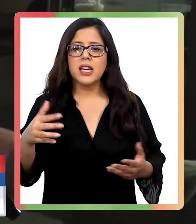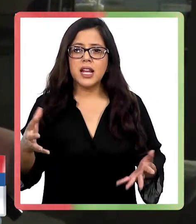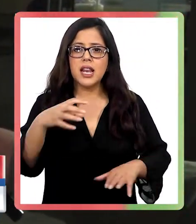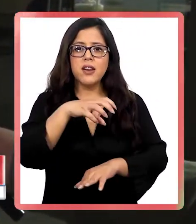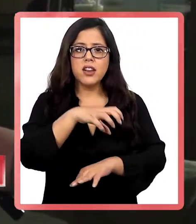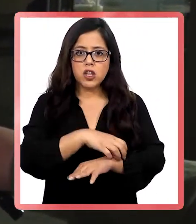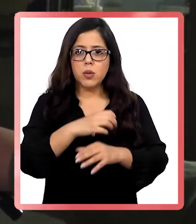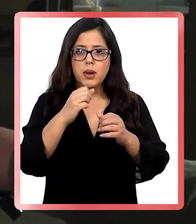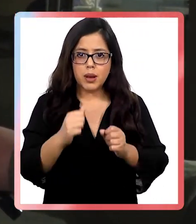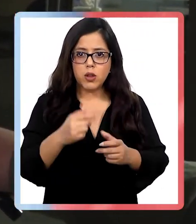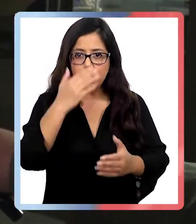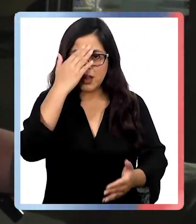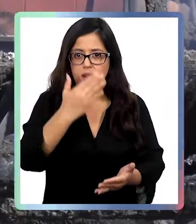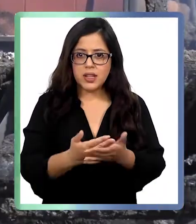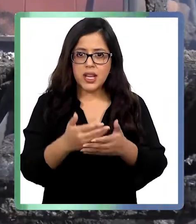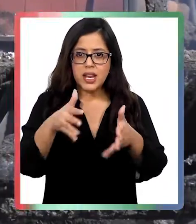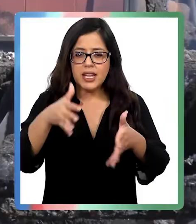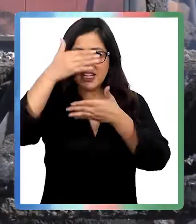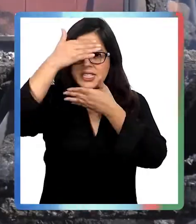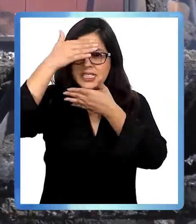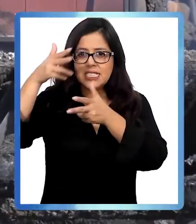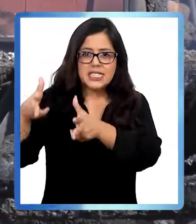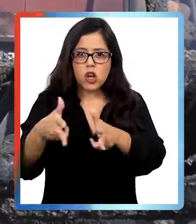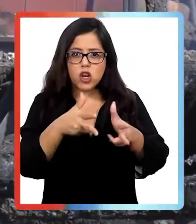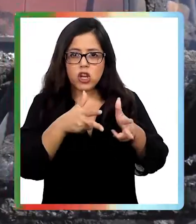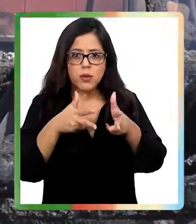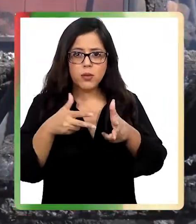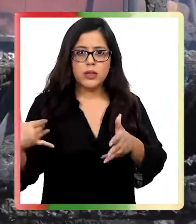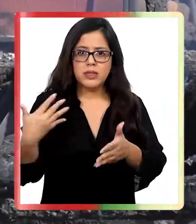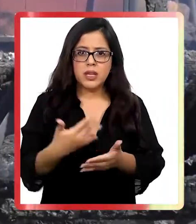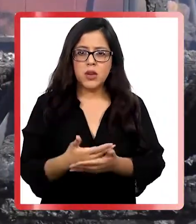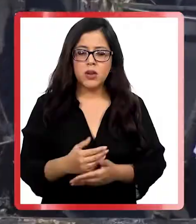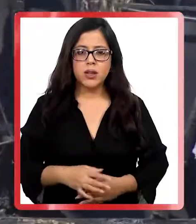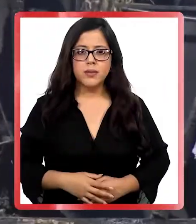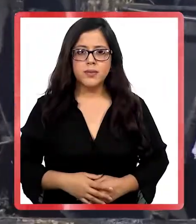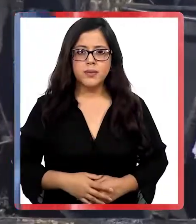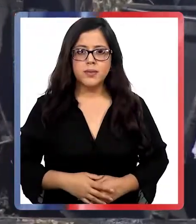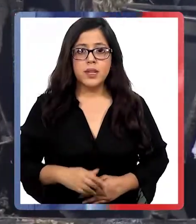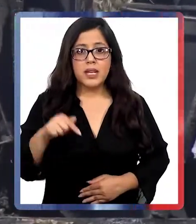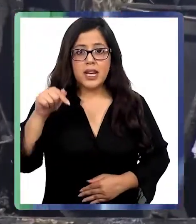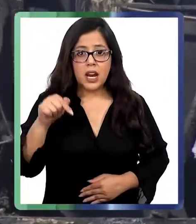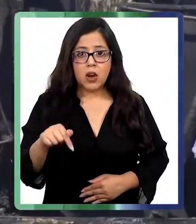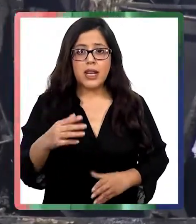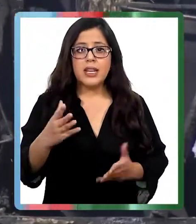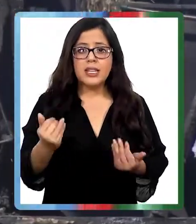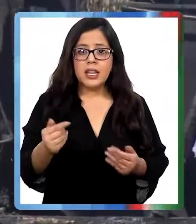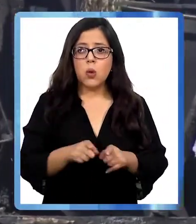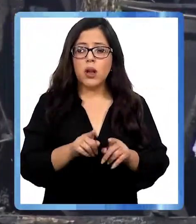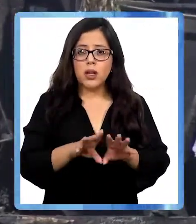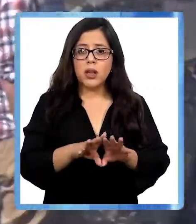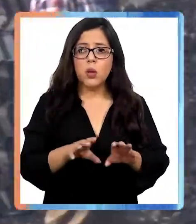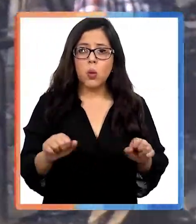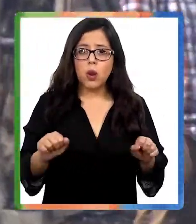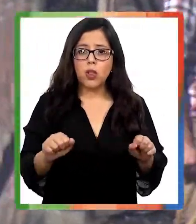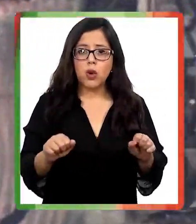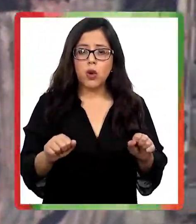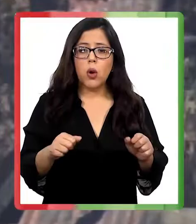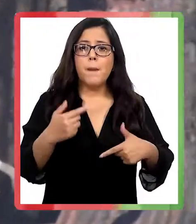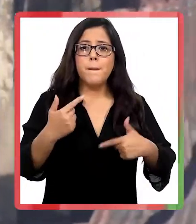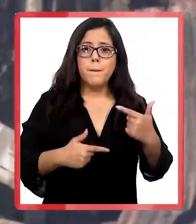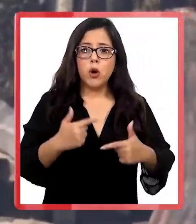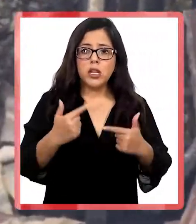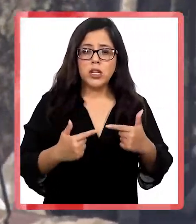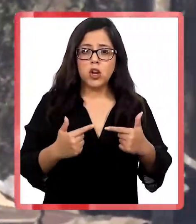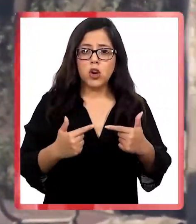frente a este terrorismo que hemos tenido durante tantos años. Lo que hoy día está ocurriendo en la Araucanía requiere un acuerdo político que traspase las fronteras de